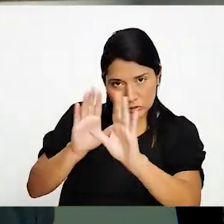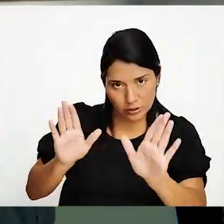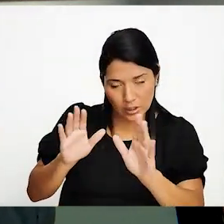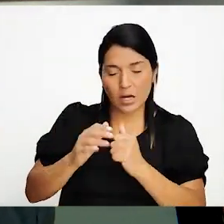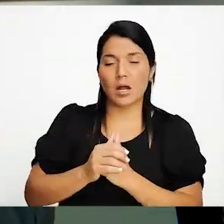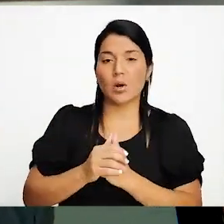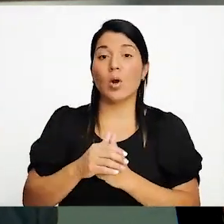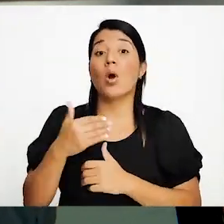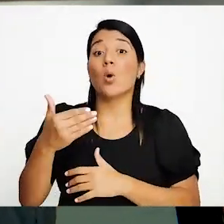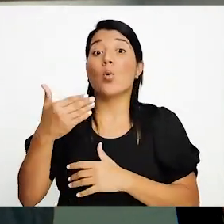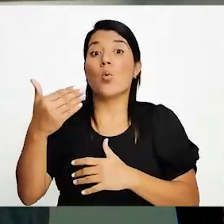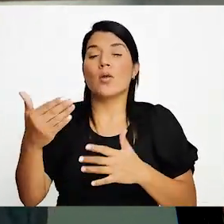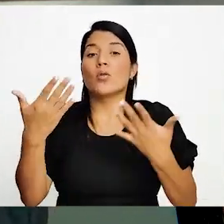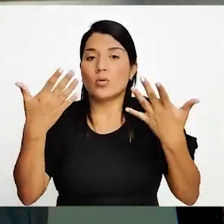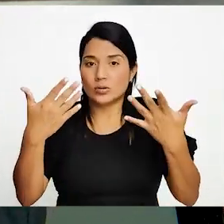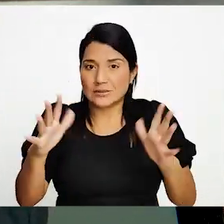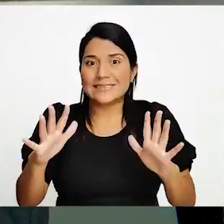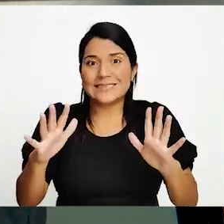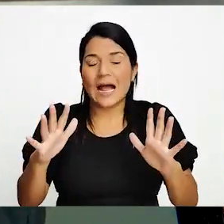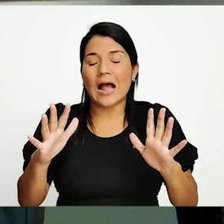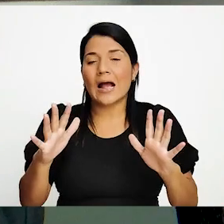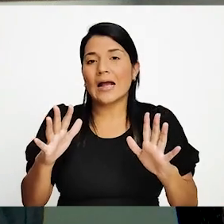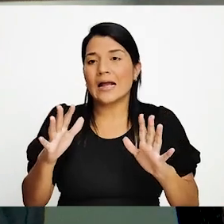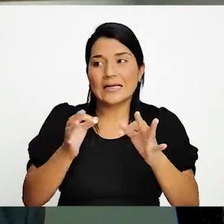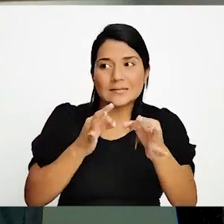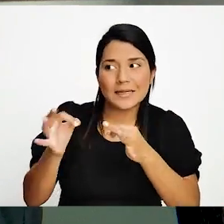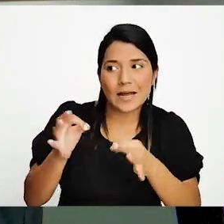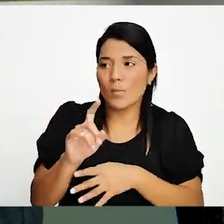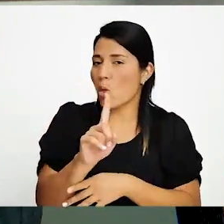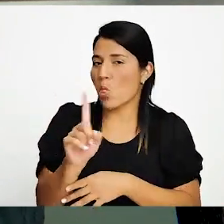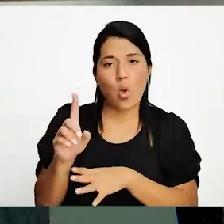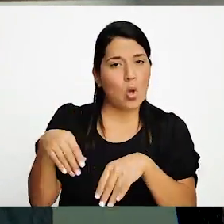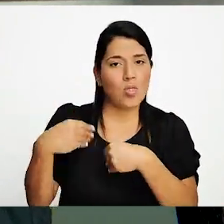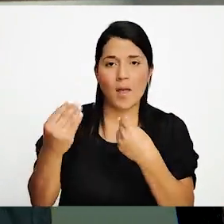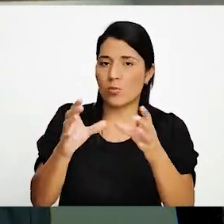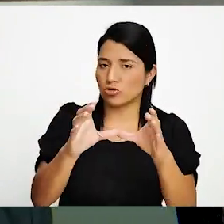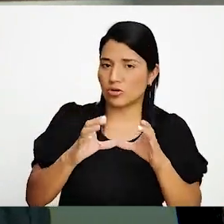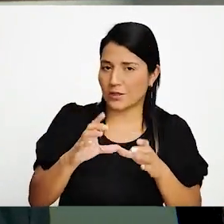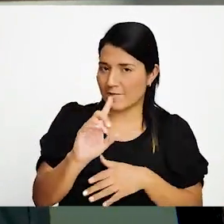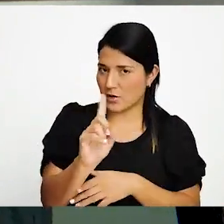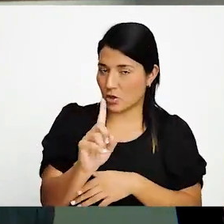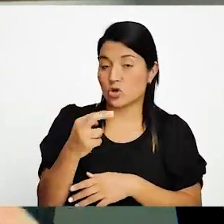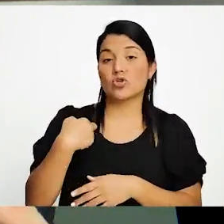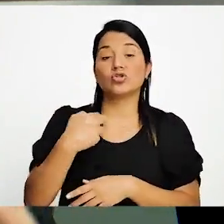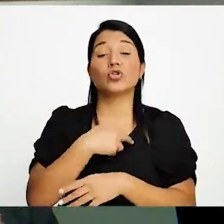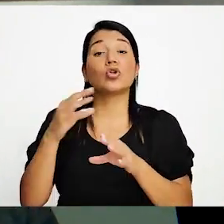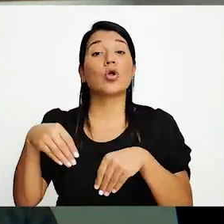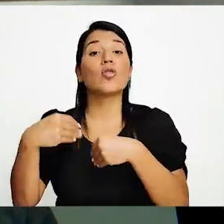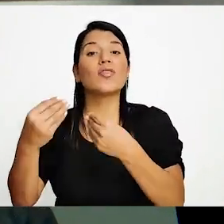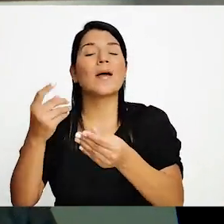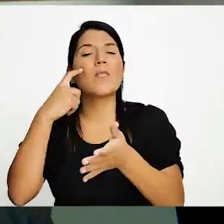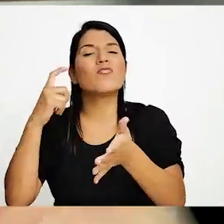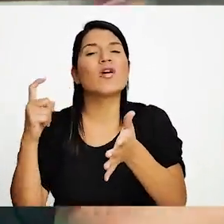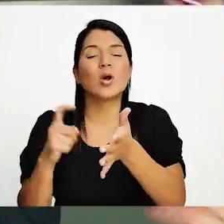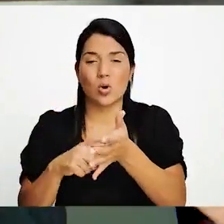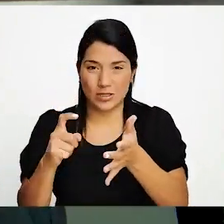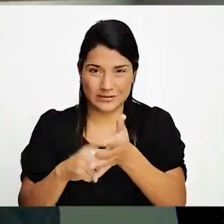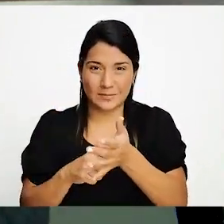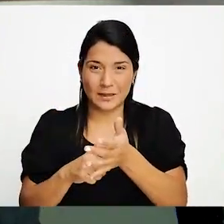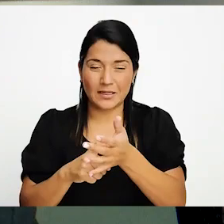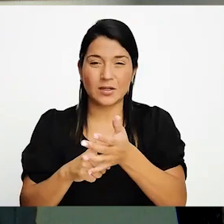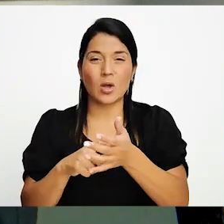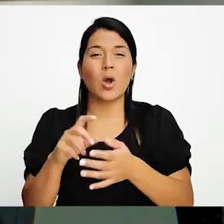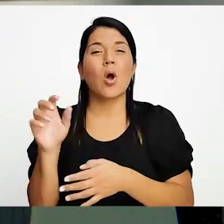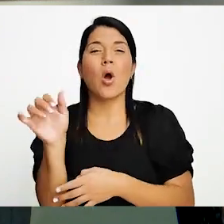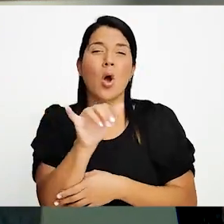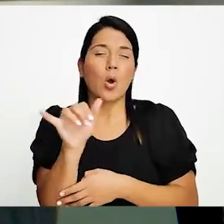definimos que esto no es una certificación, esto es un reconocimiento. Es como dice don